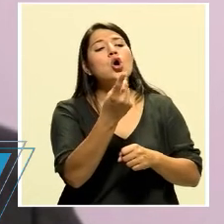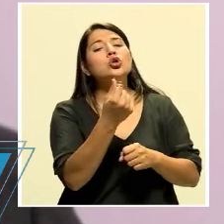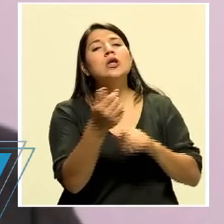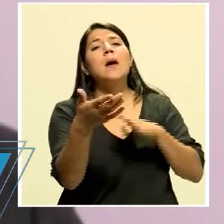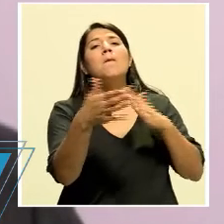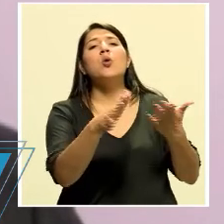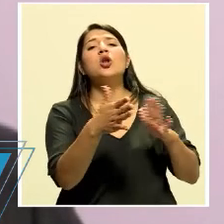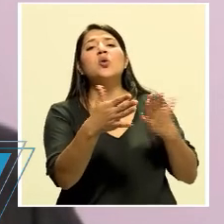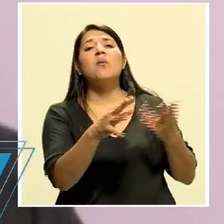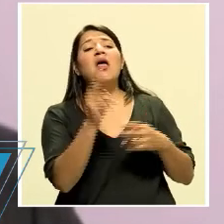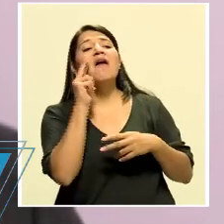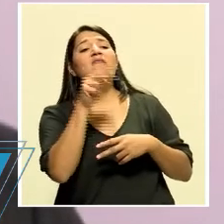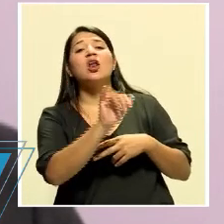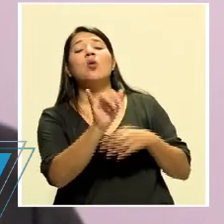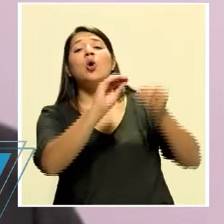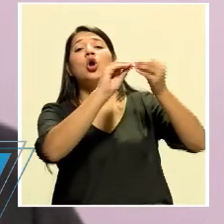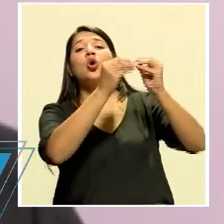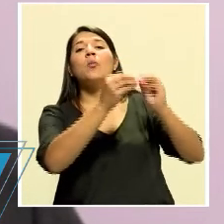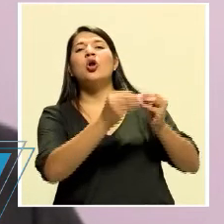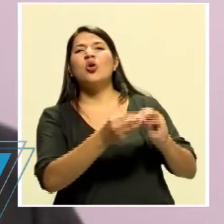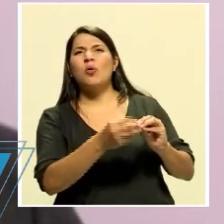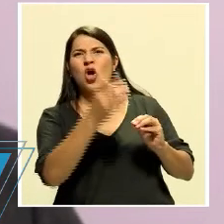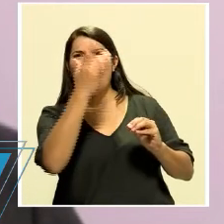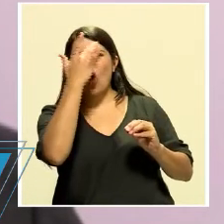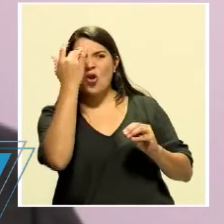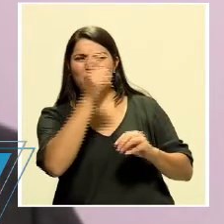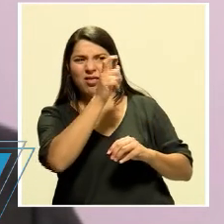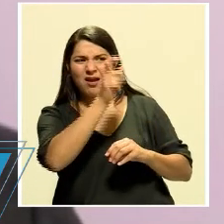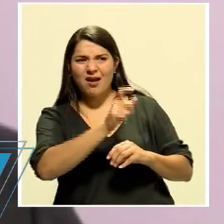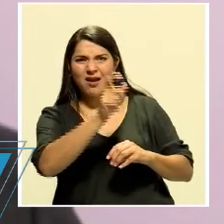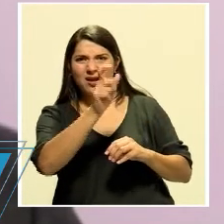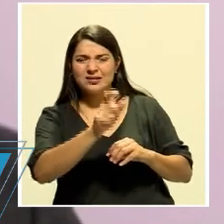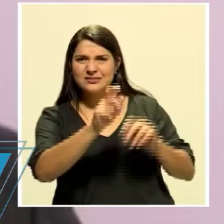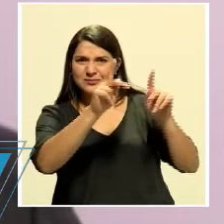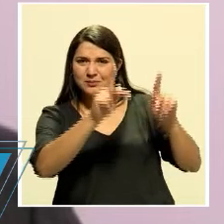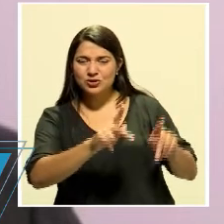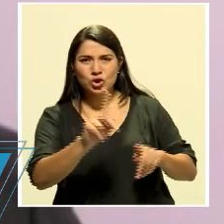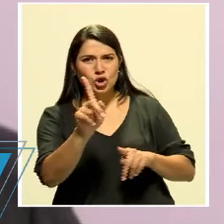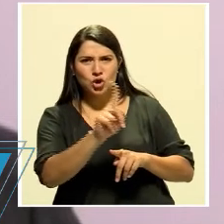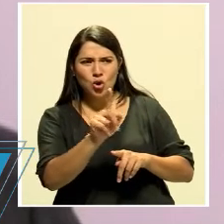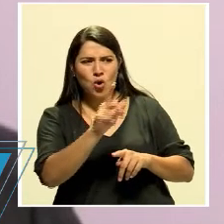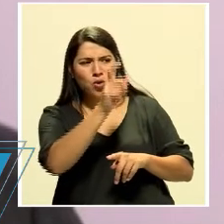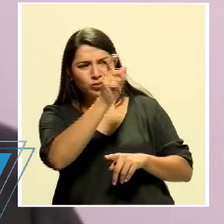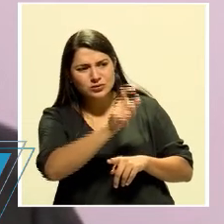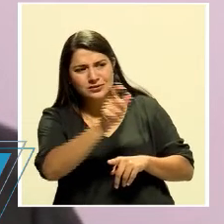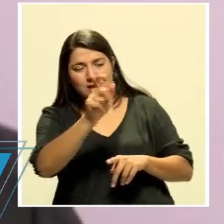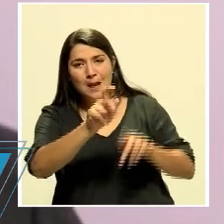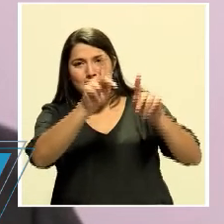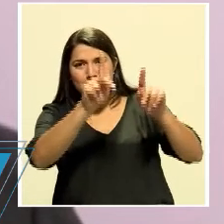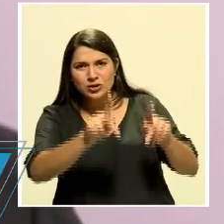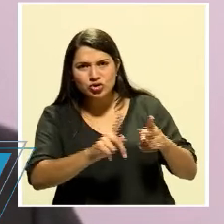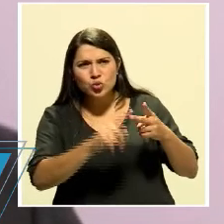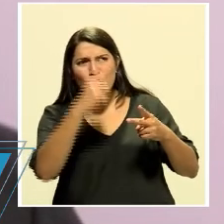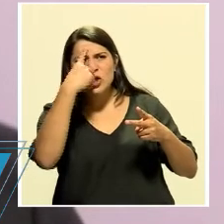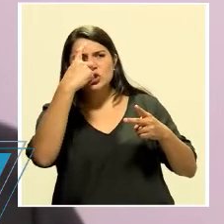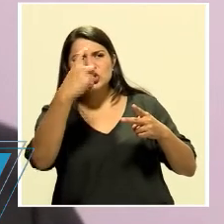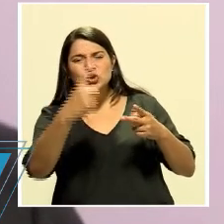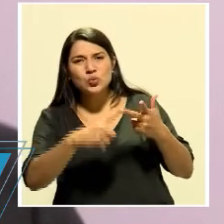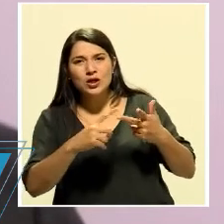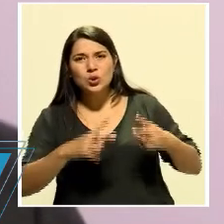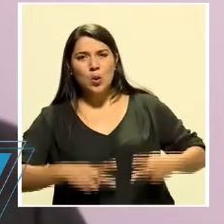cifras frías, porque cada fallecimiento es una persona, son sueños, una historia de vida,